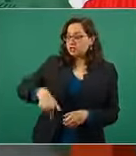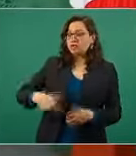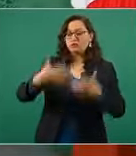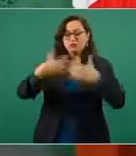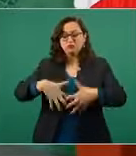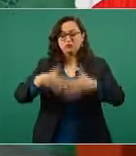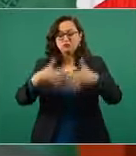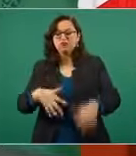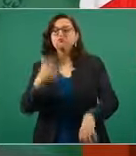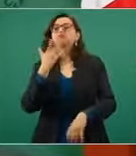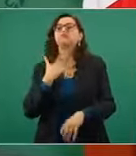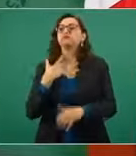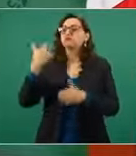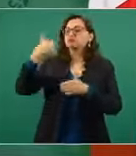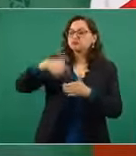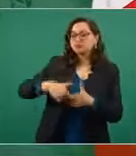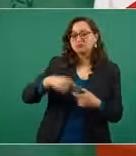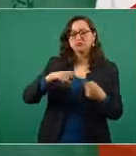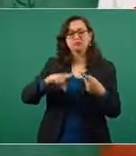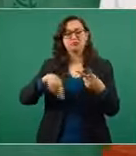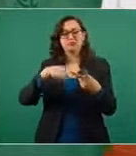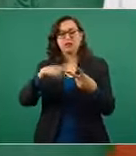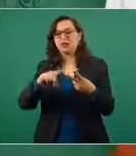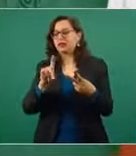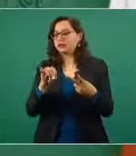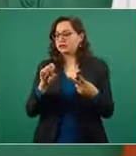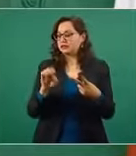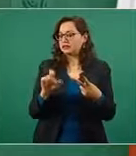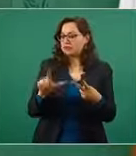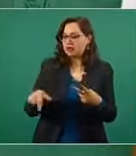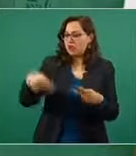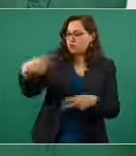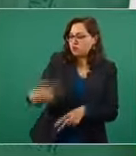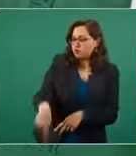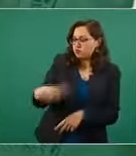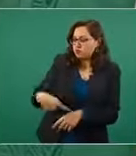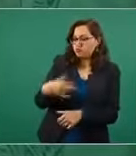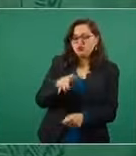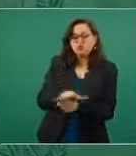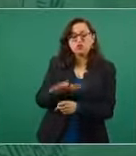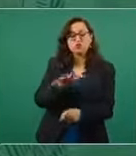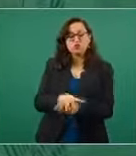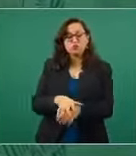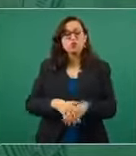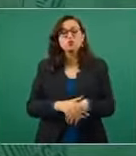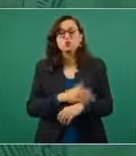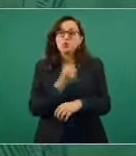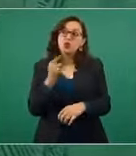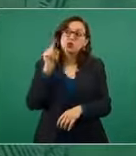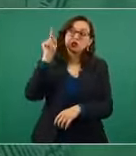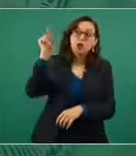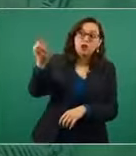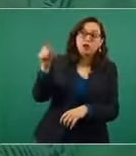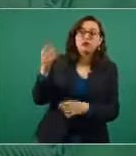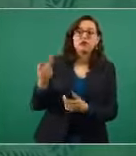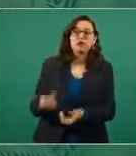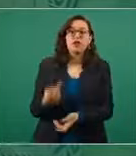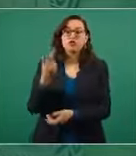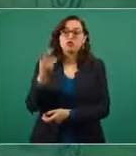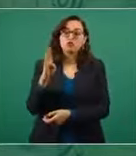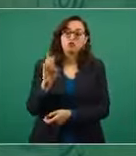por eso la construcción de la nueva refinería, la rehabilitación de las nuevas refinerías que ya existían